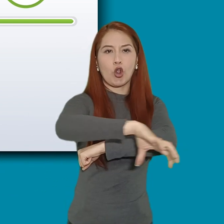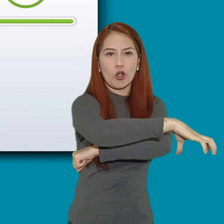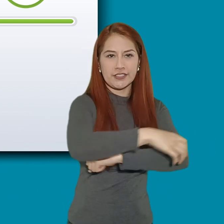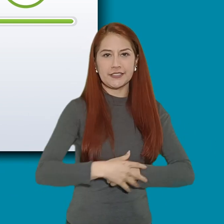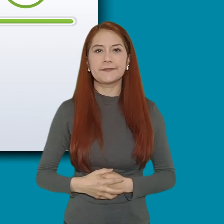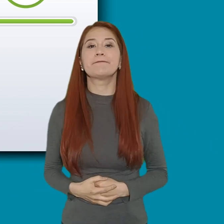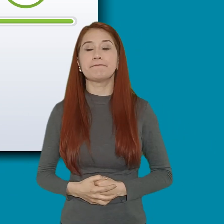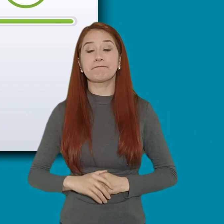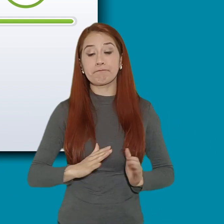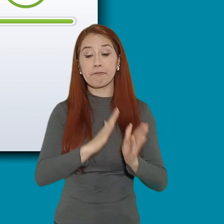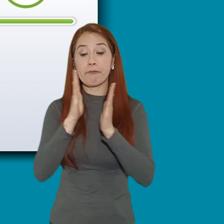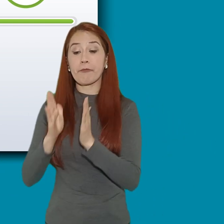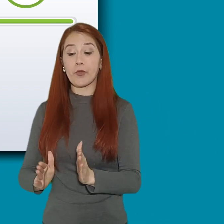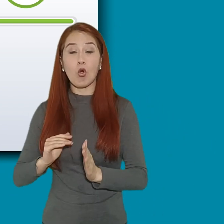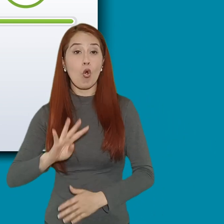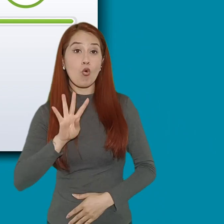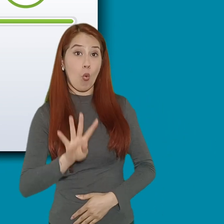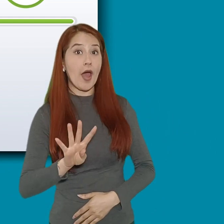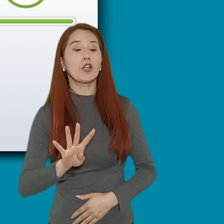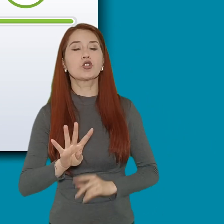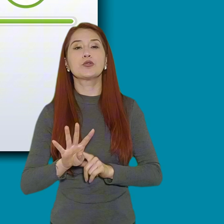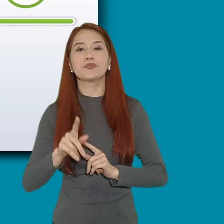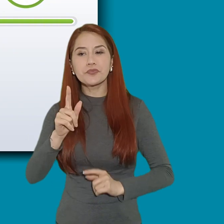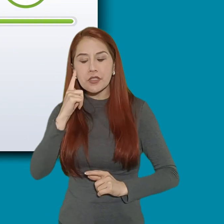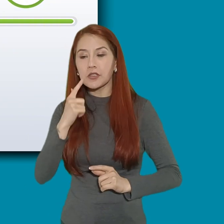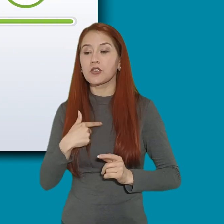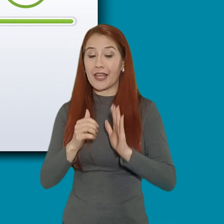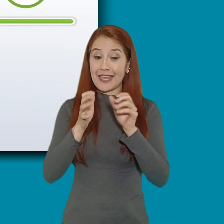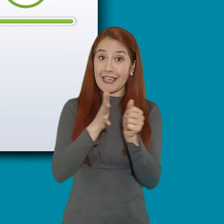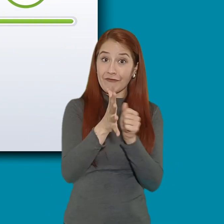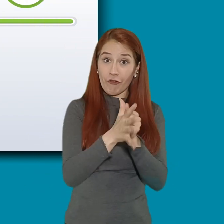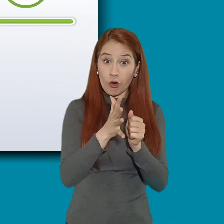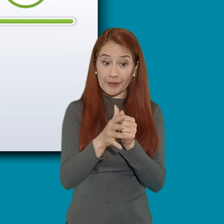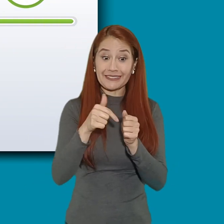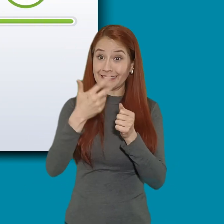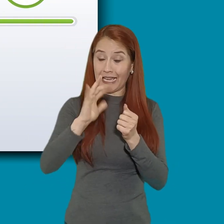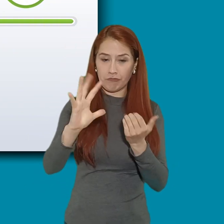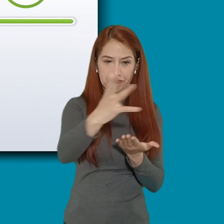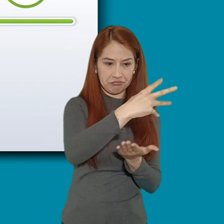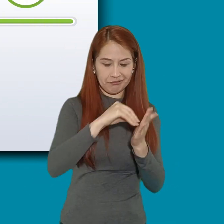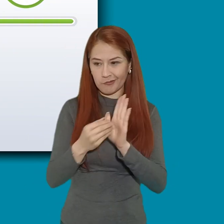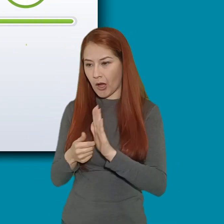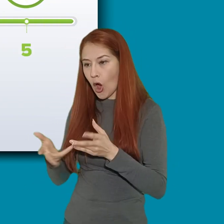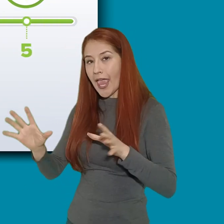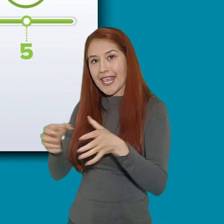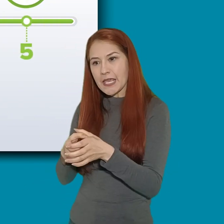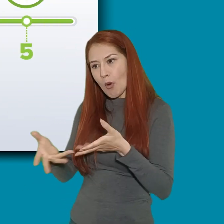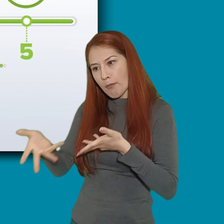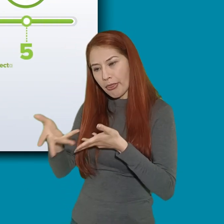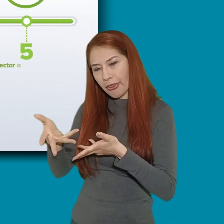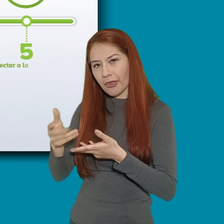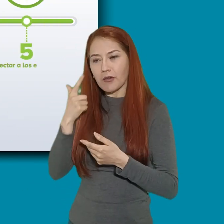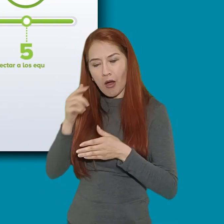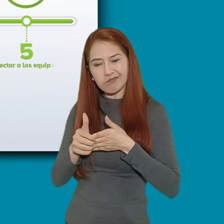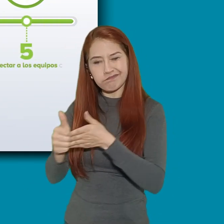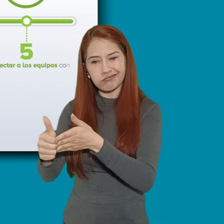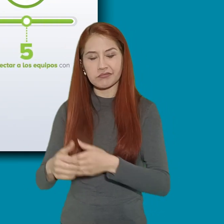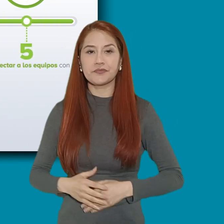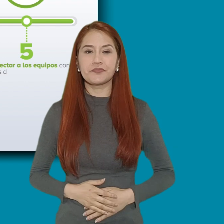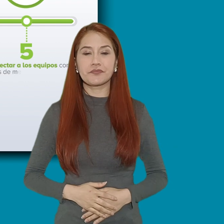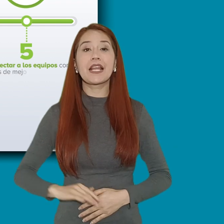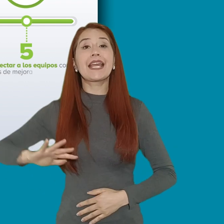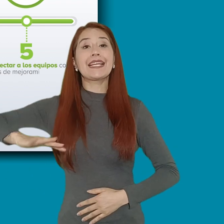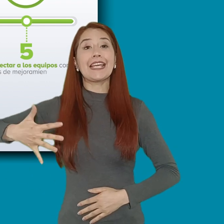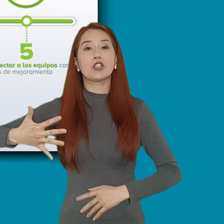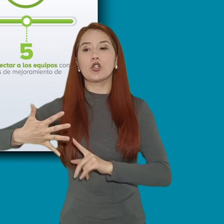Cuarto, socializar los informes con los equipos de gobierno y formalizar la hoja de ruta. Quinto, conectar a los equipos